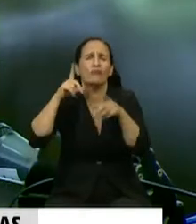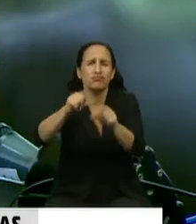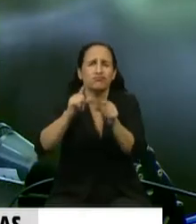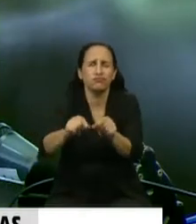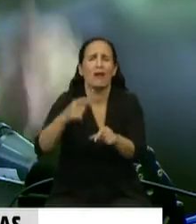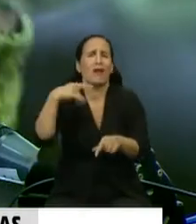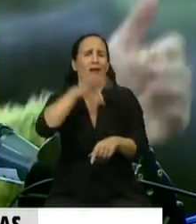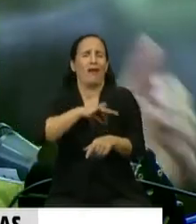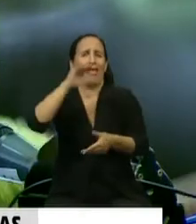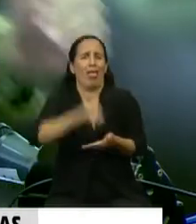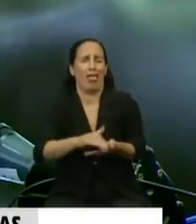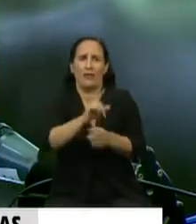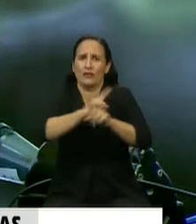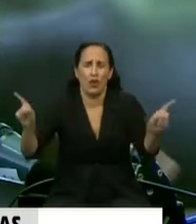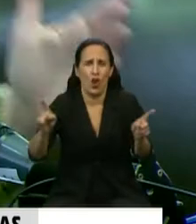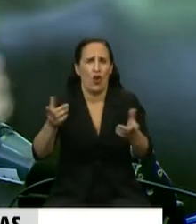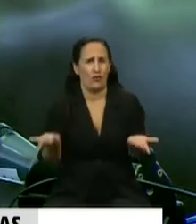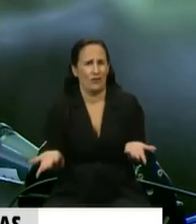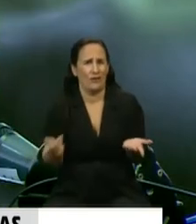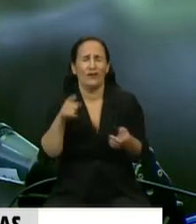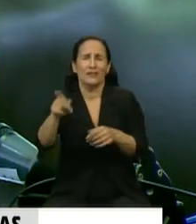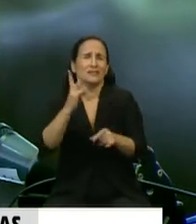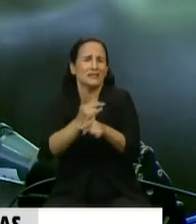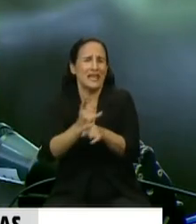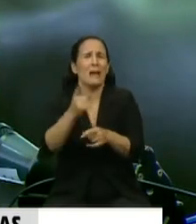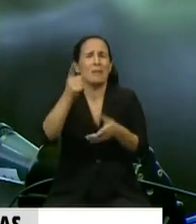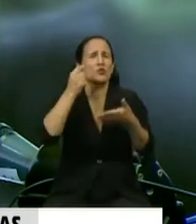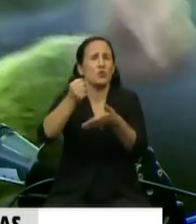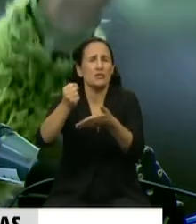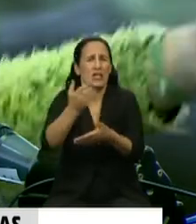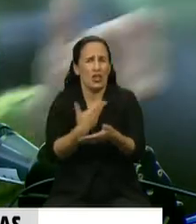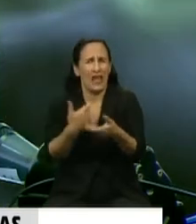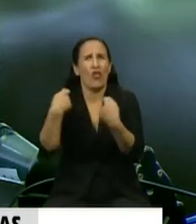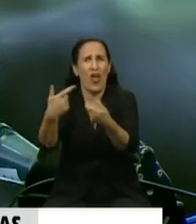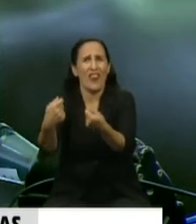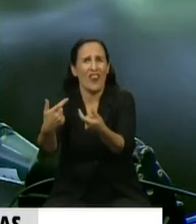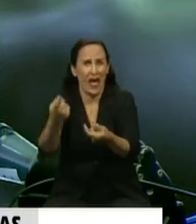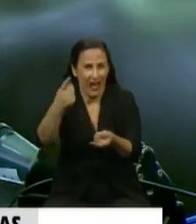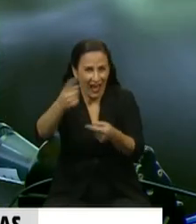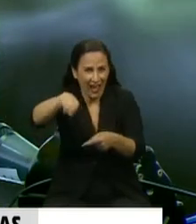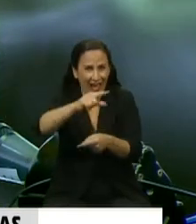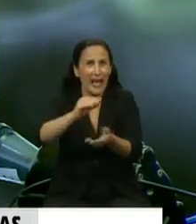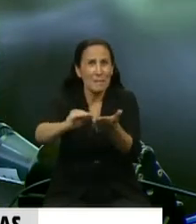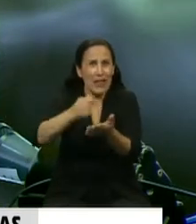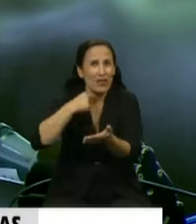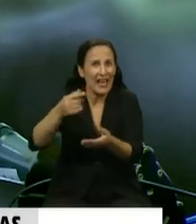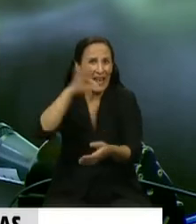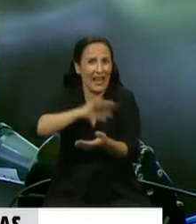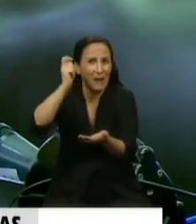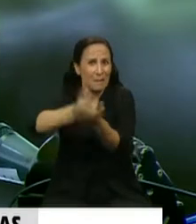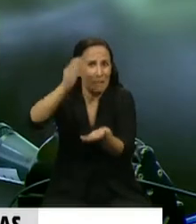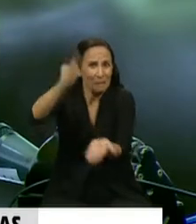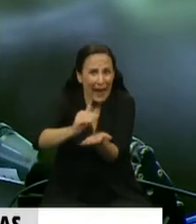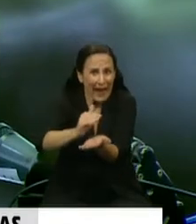salario. Una patronal que se la pasa recibiendo subsidios estatales y sin embargo quiere reducir el salario de sus trabajadores. Tenemos a las